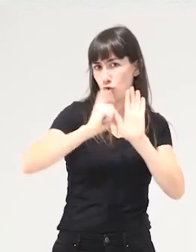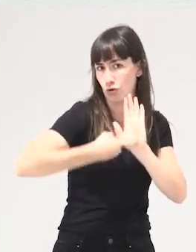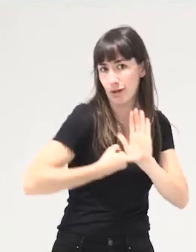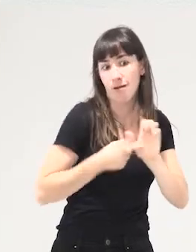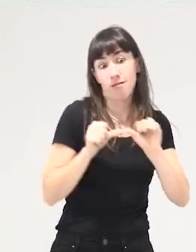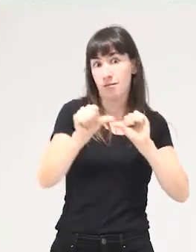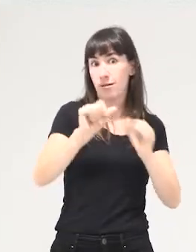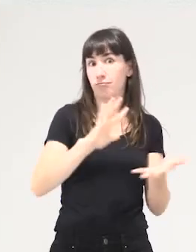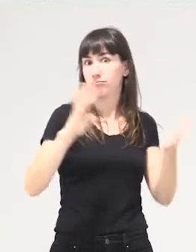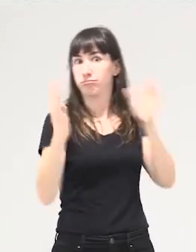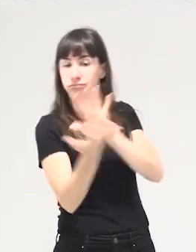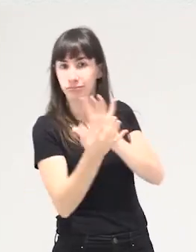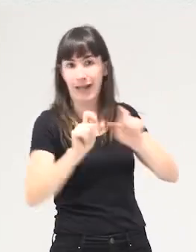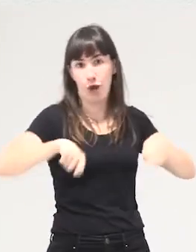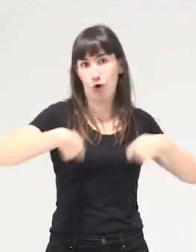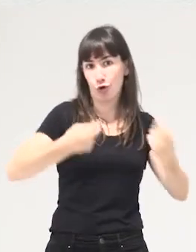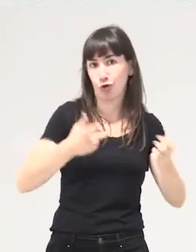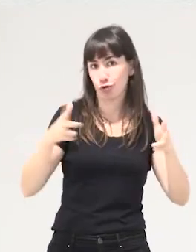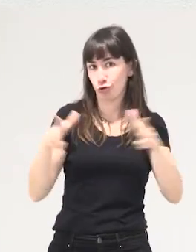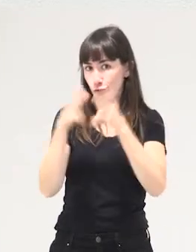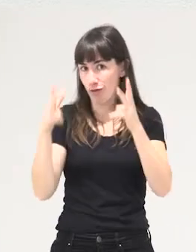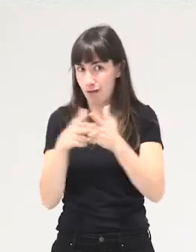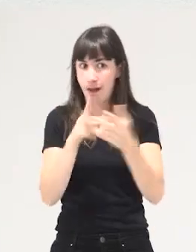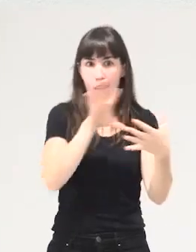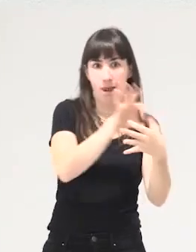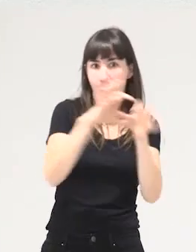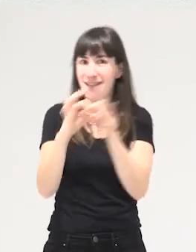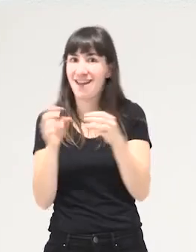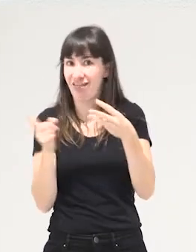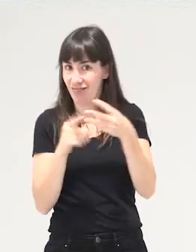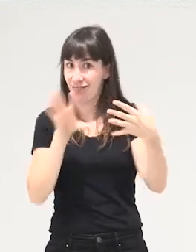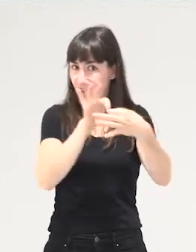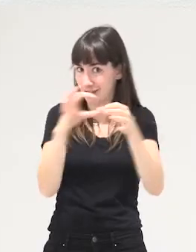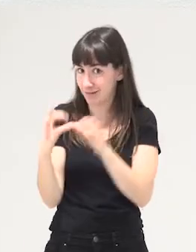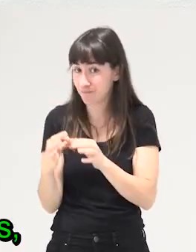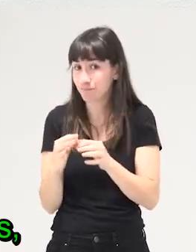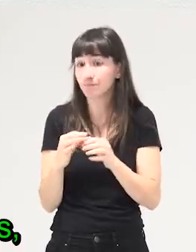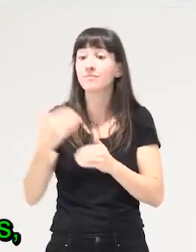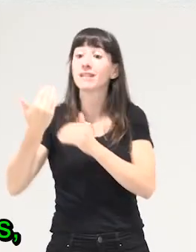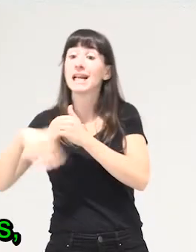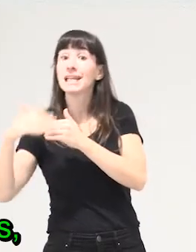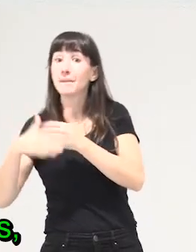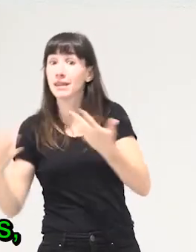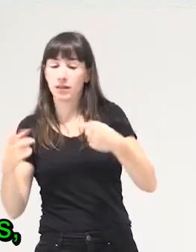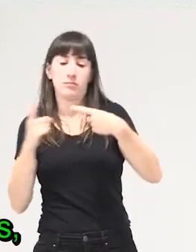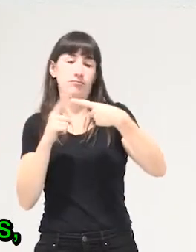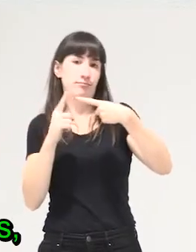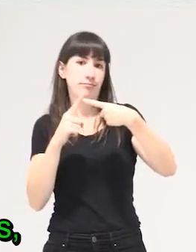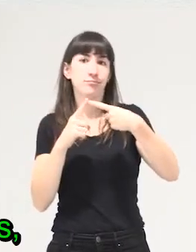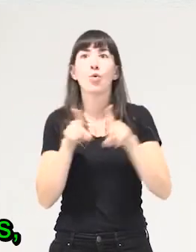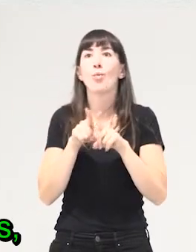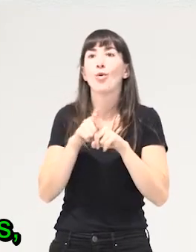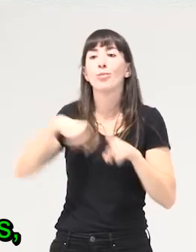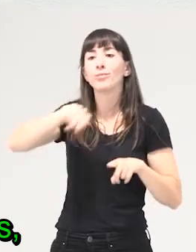transición ecosocial generando alianzas y como límites esto de que a veces no tenemos un posicionamiento o